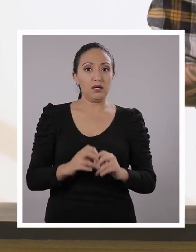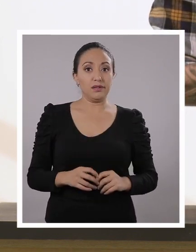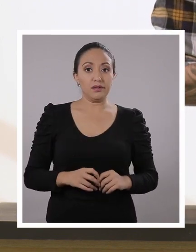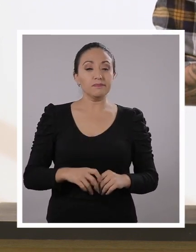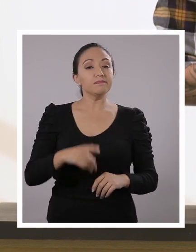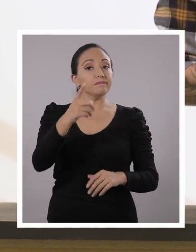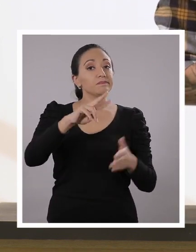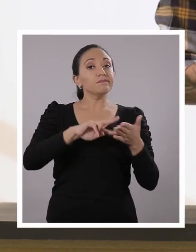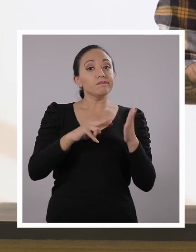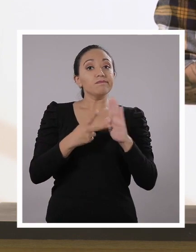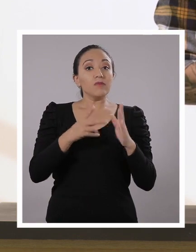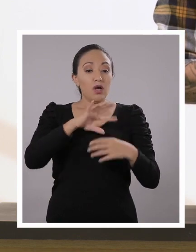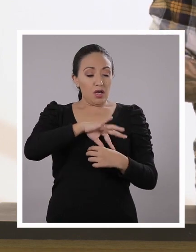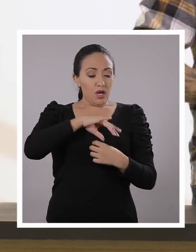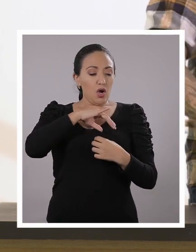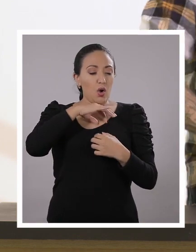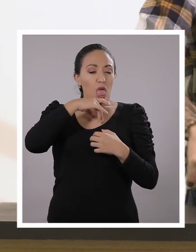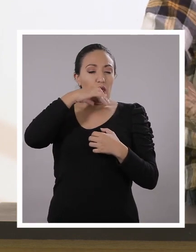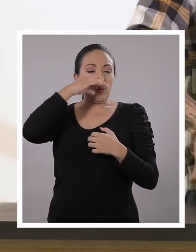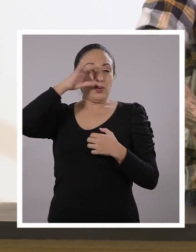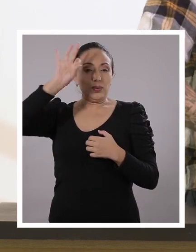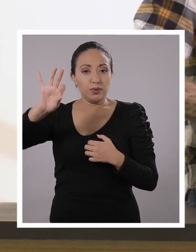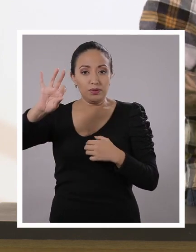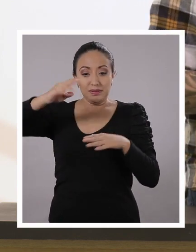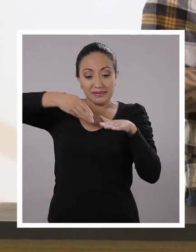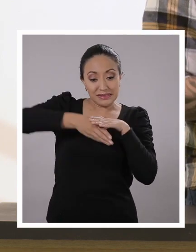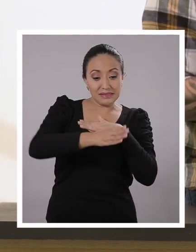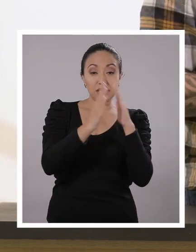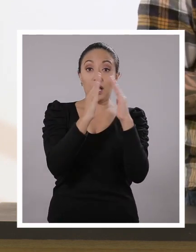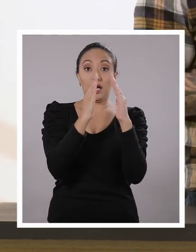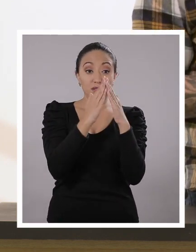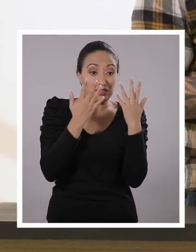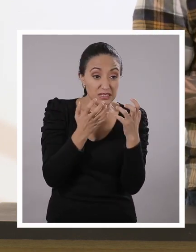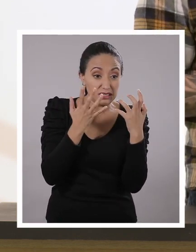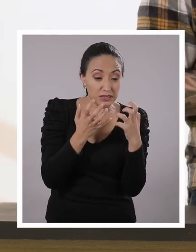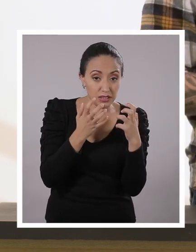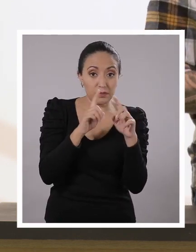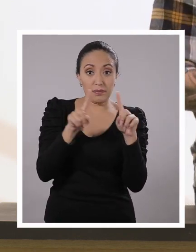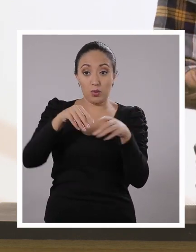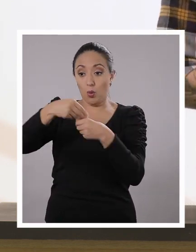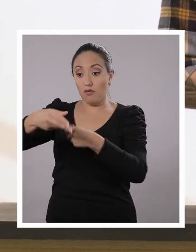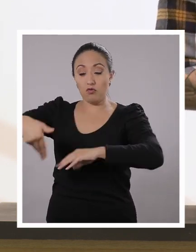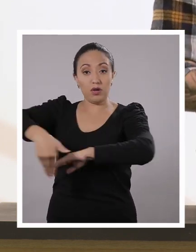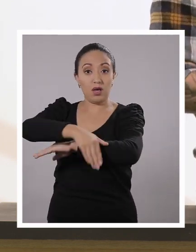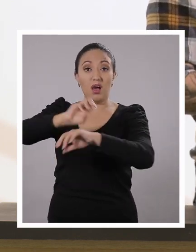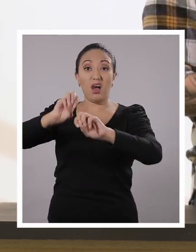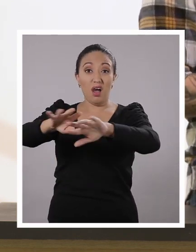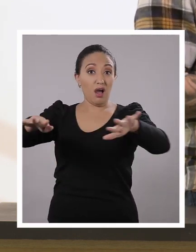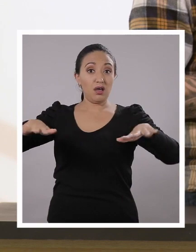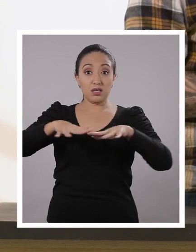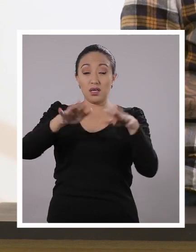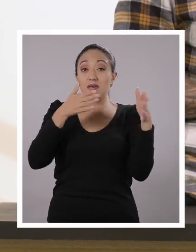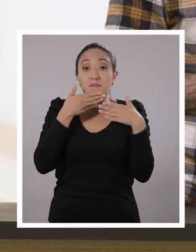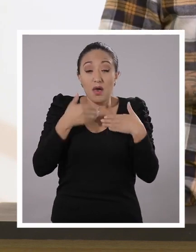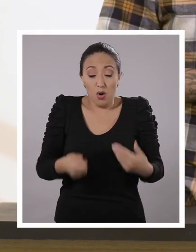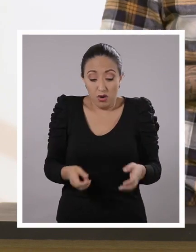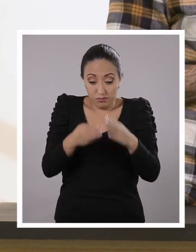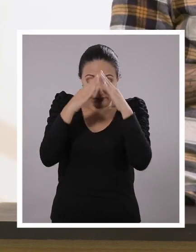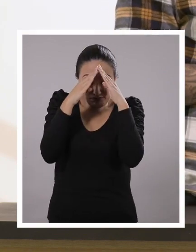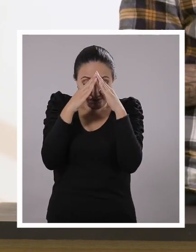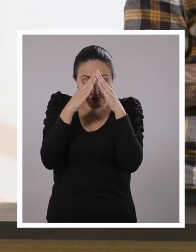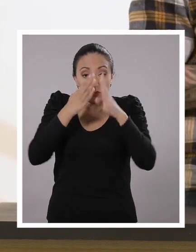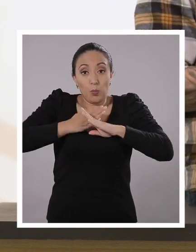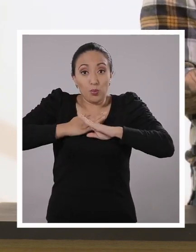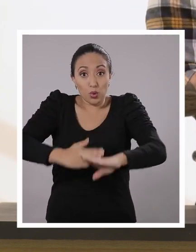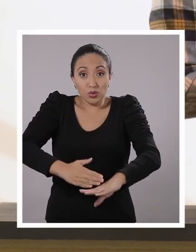muestra cómo el COVID está queriendo entrar a las casas, pero también está en la calle. Y la mejor forma de protegernos